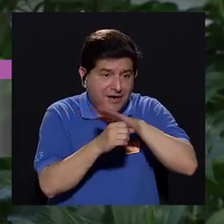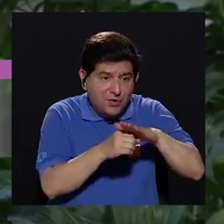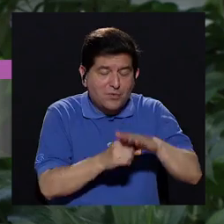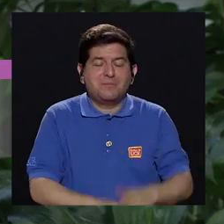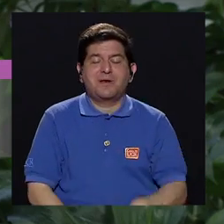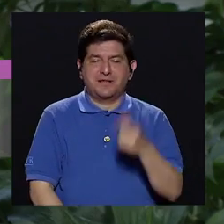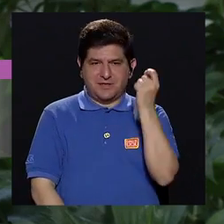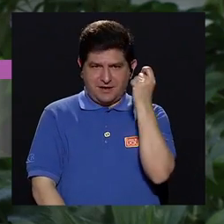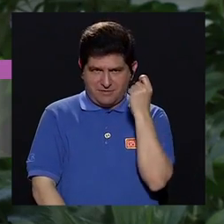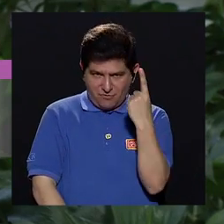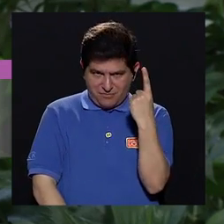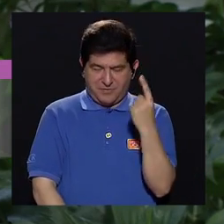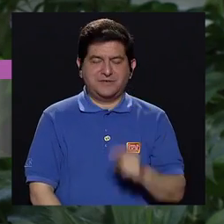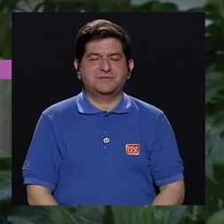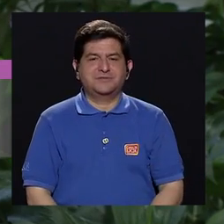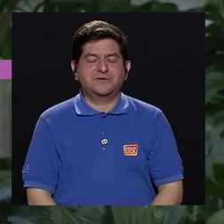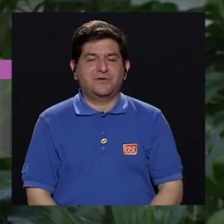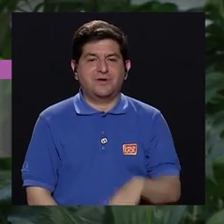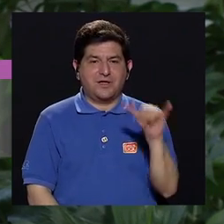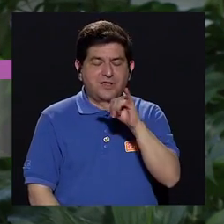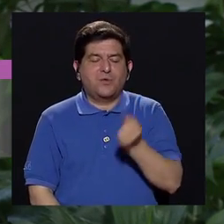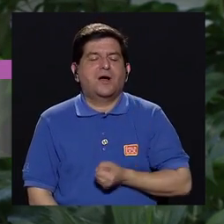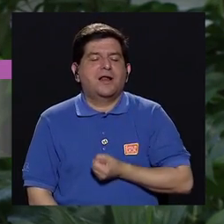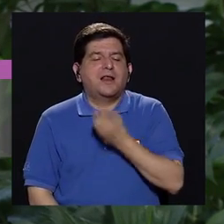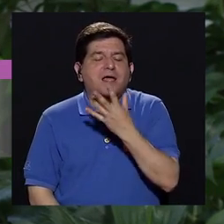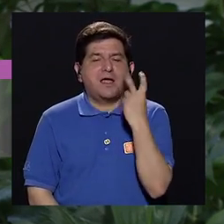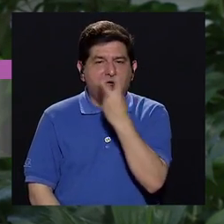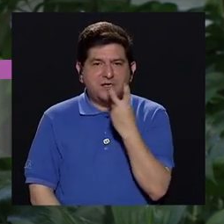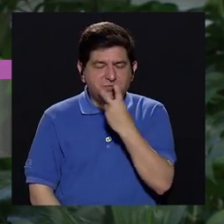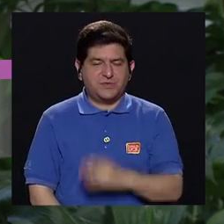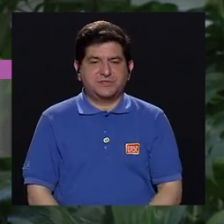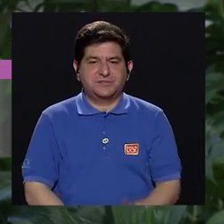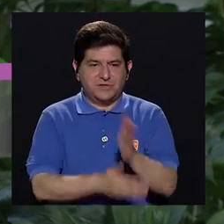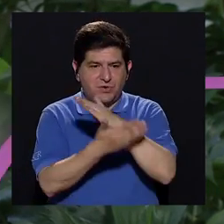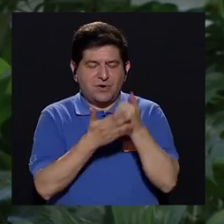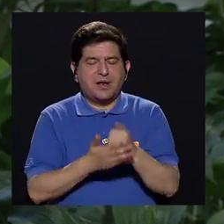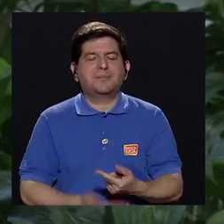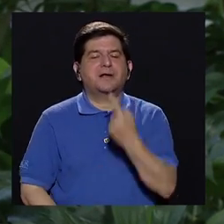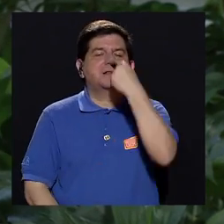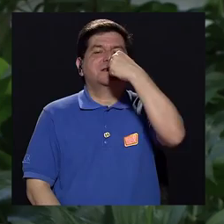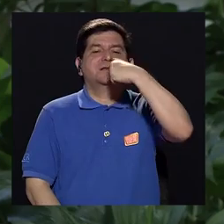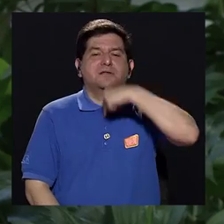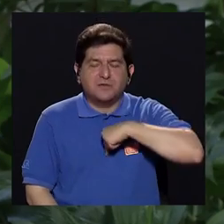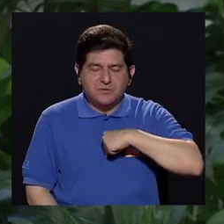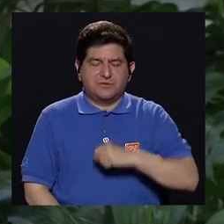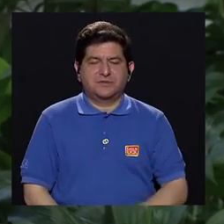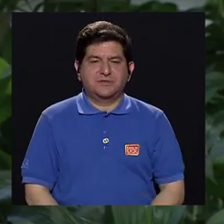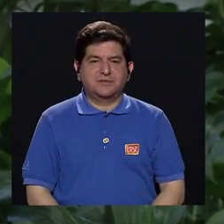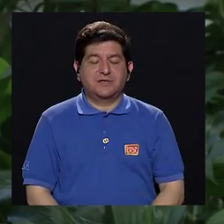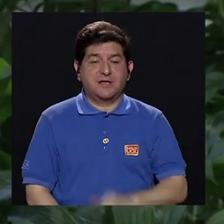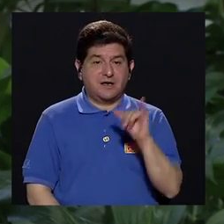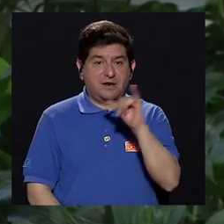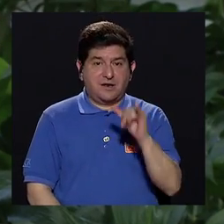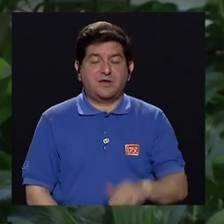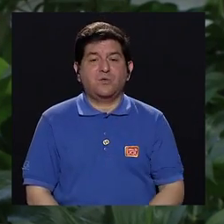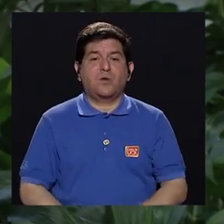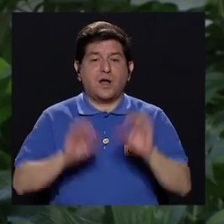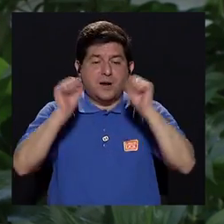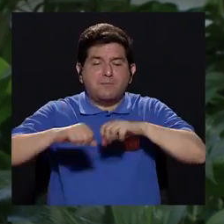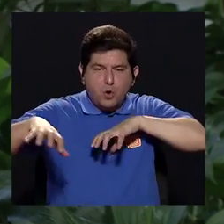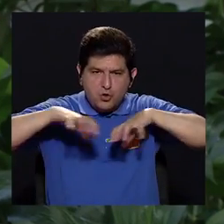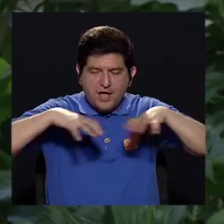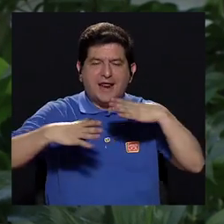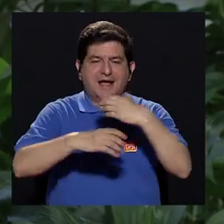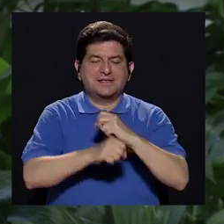comprensión, tiene que verse expresión oral, tiene que verse la parte deglutoria, la parte de las praxes, el poder